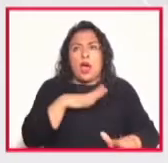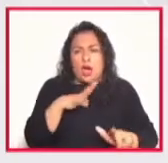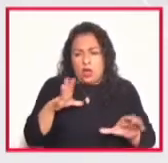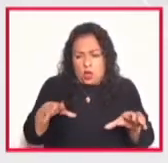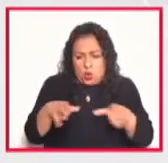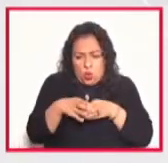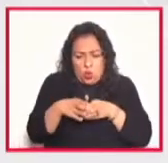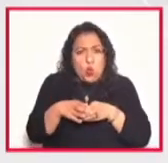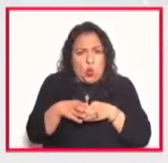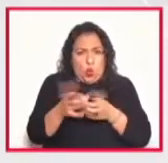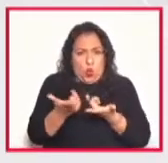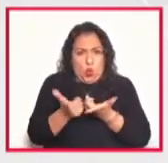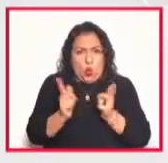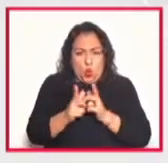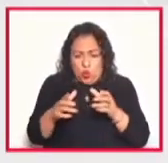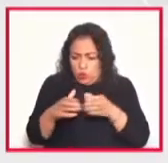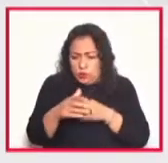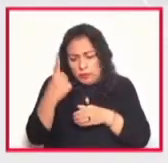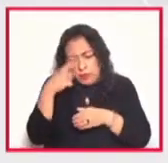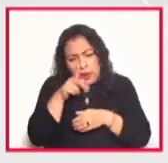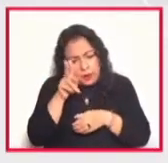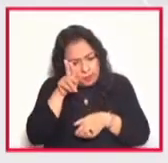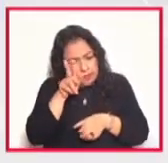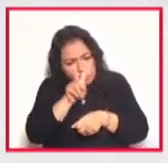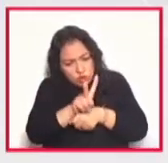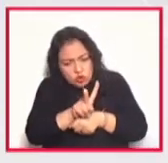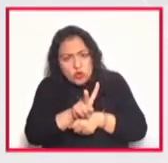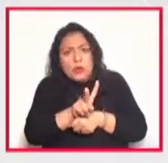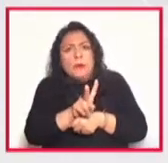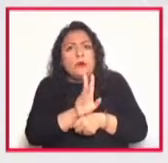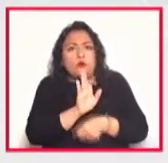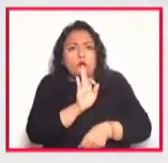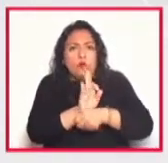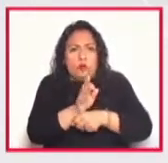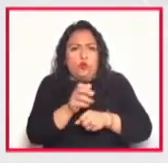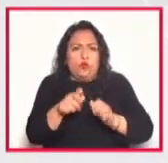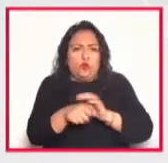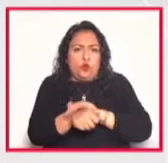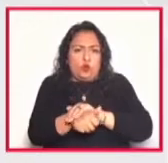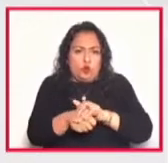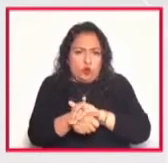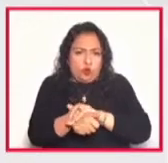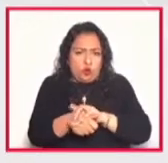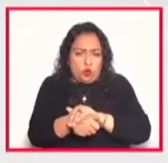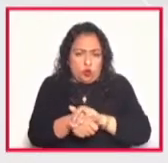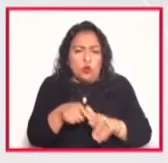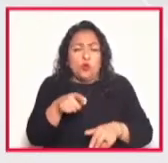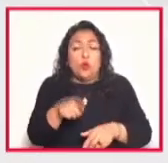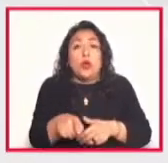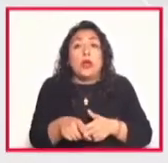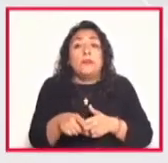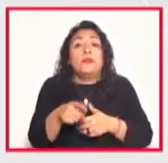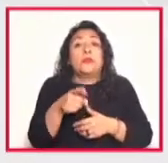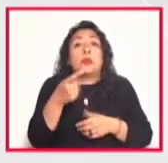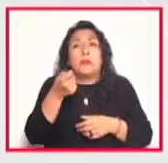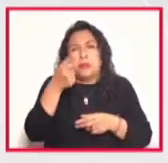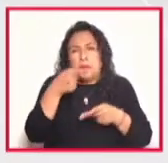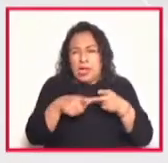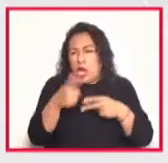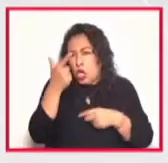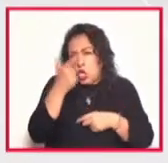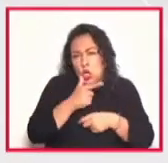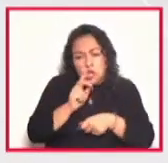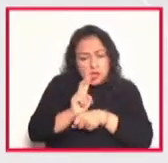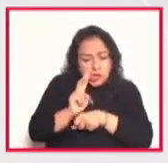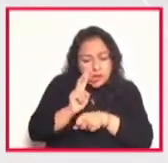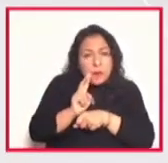encargan a la preservación de la tortuga marina primeramente empezamos con un monitoreo nocturno las tortugas